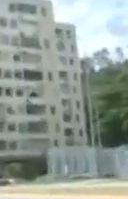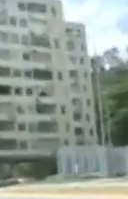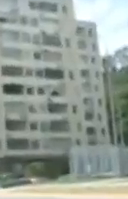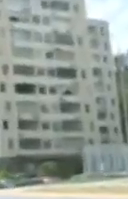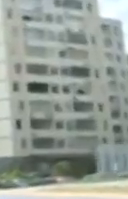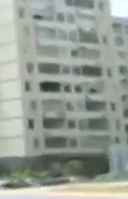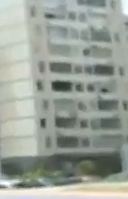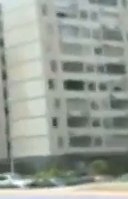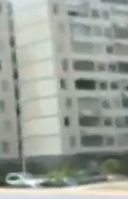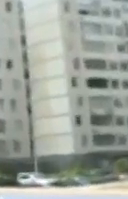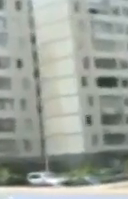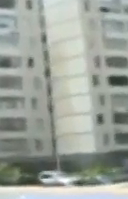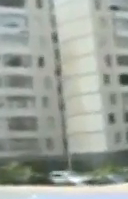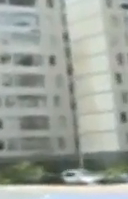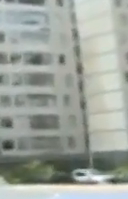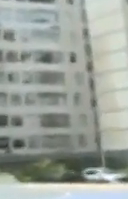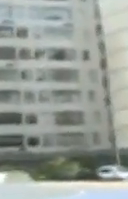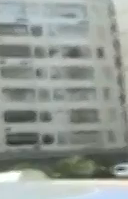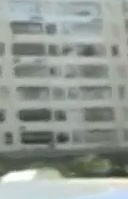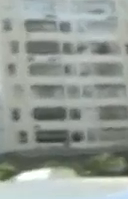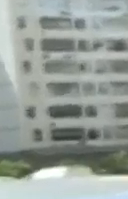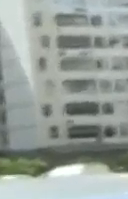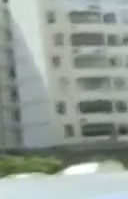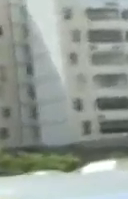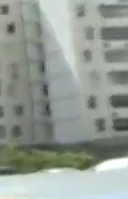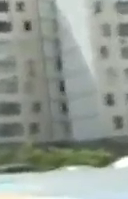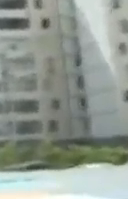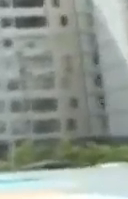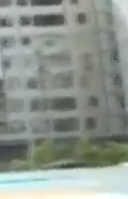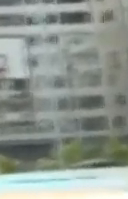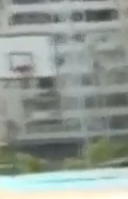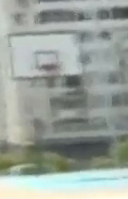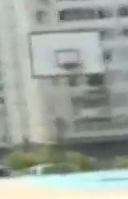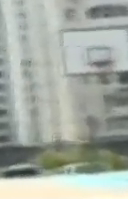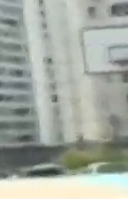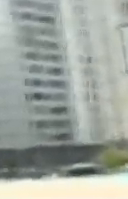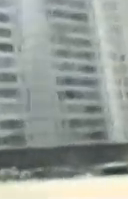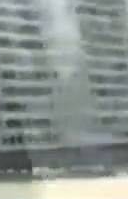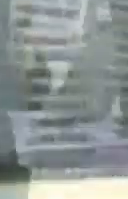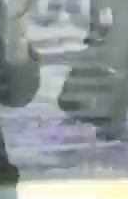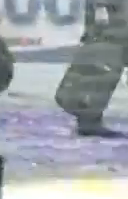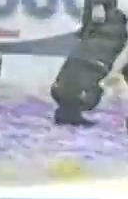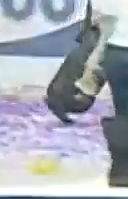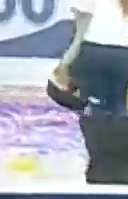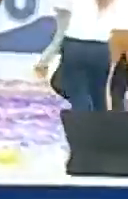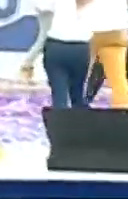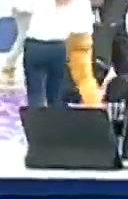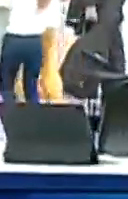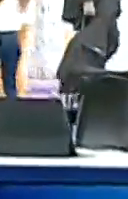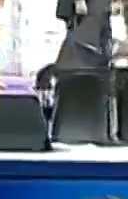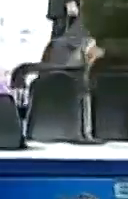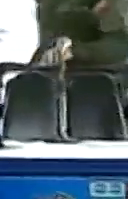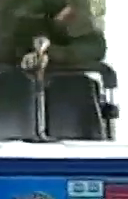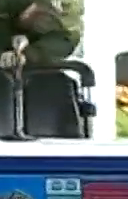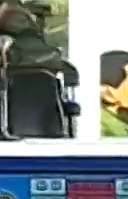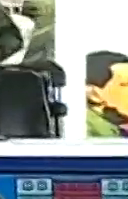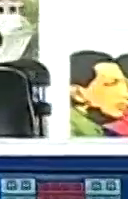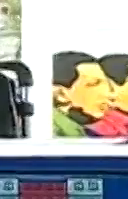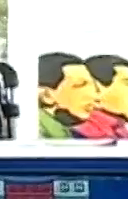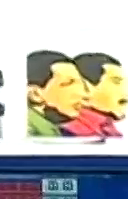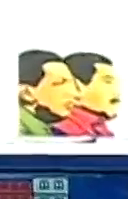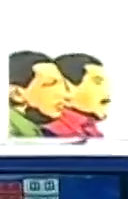y Brasil. Hay que destacar también que las viviendas que están siendo entregadas el día de hoy han sido construidas gracias a las alianzas